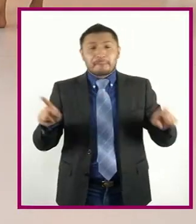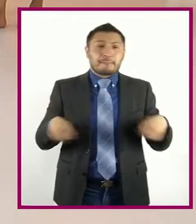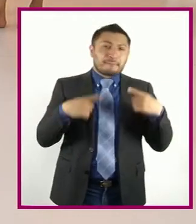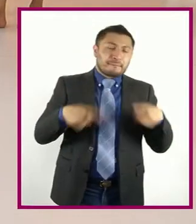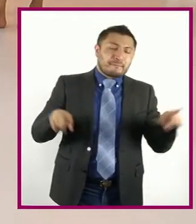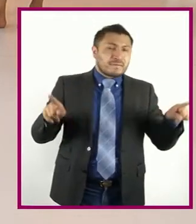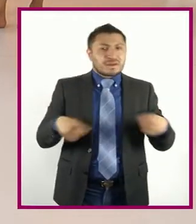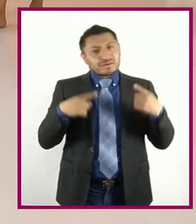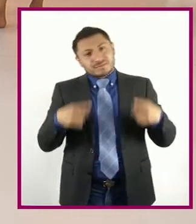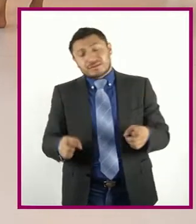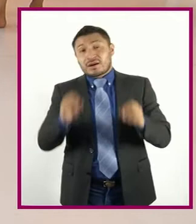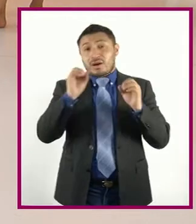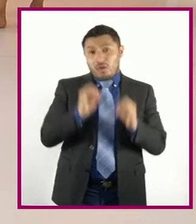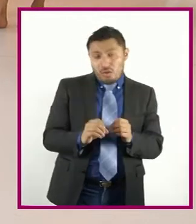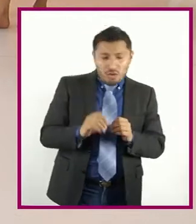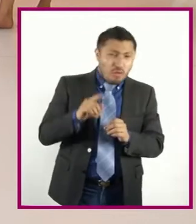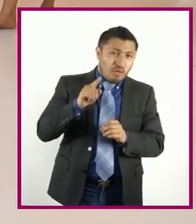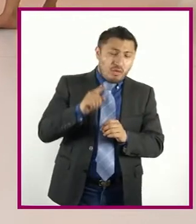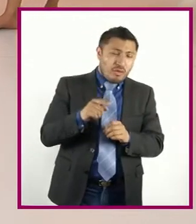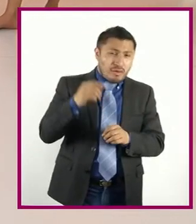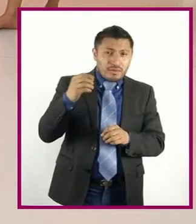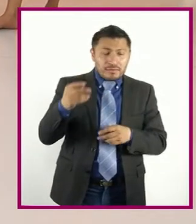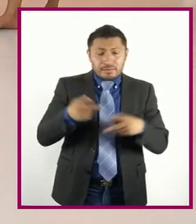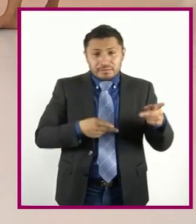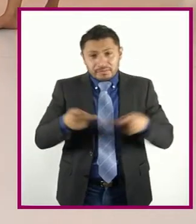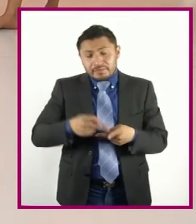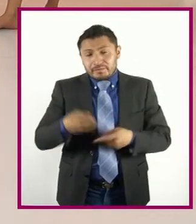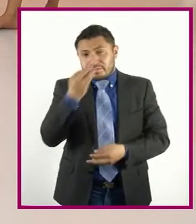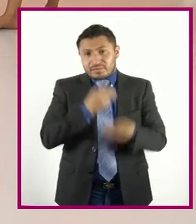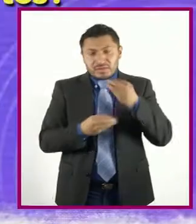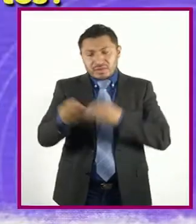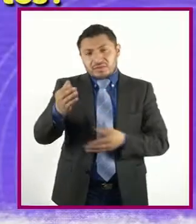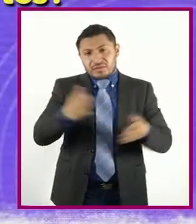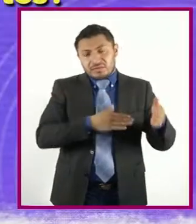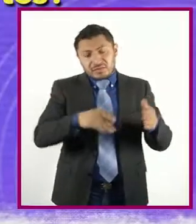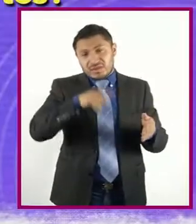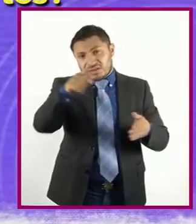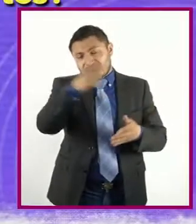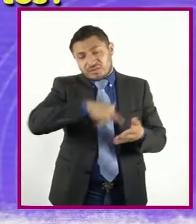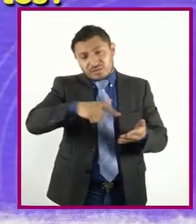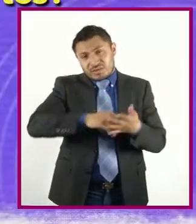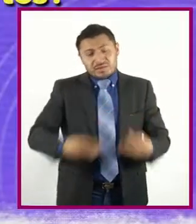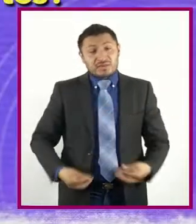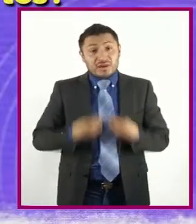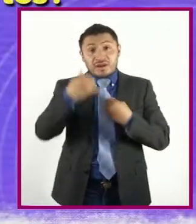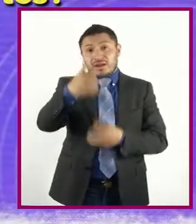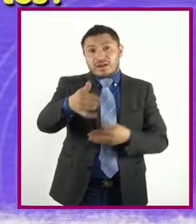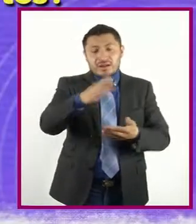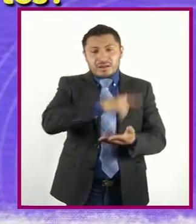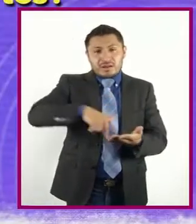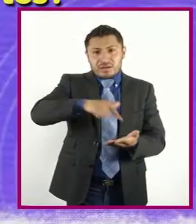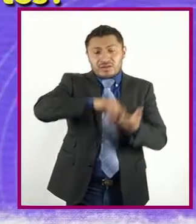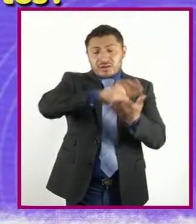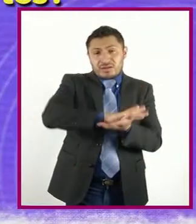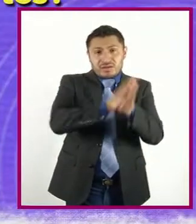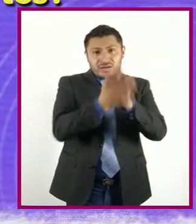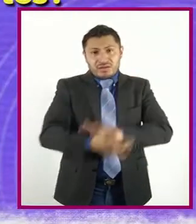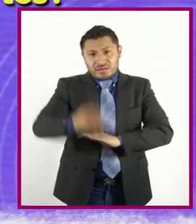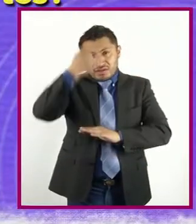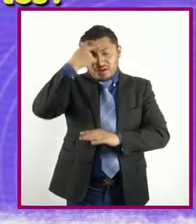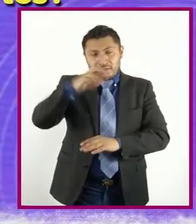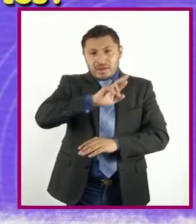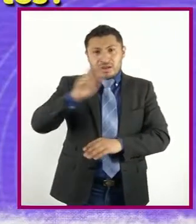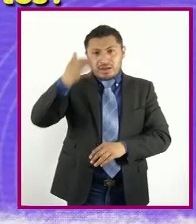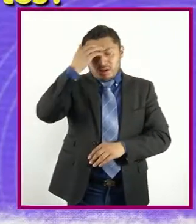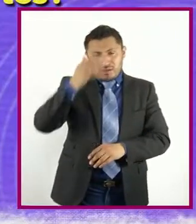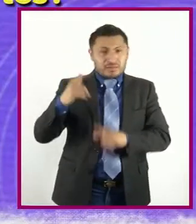es O de preparar La comida Típica De su región Y a transformar Espacios Para enaltecer